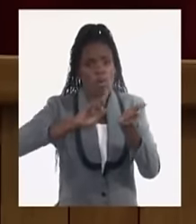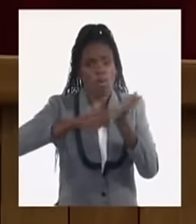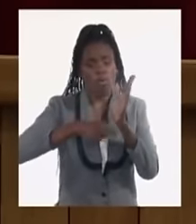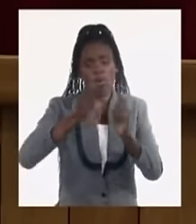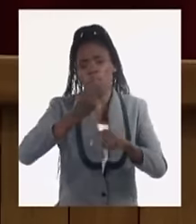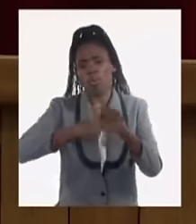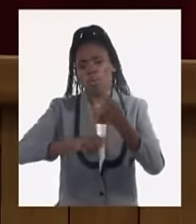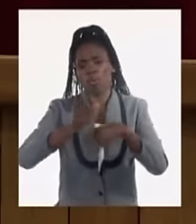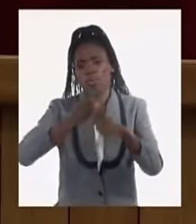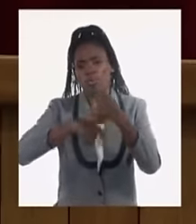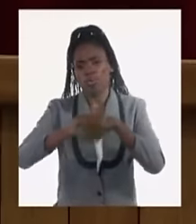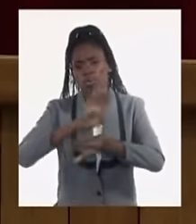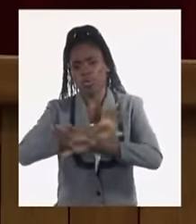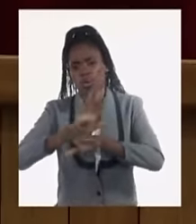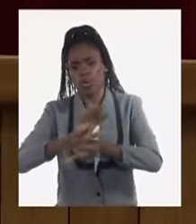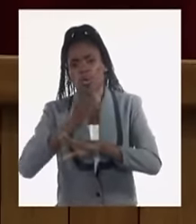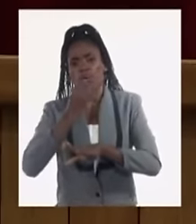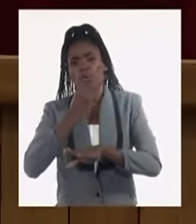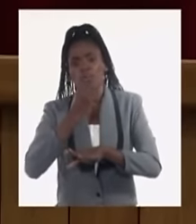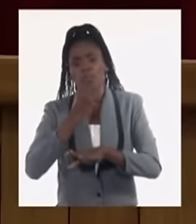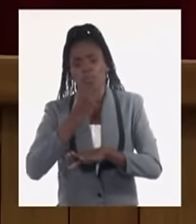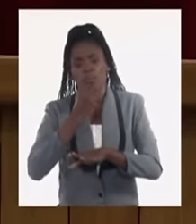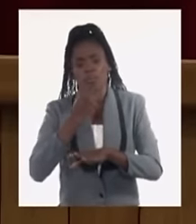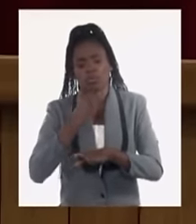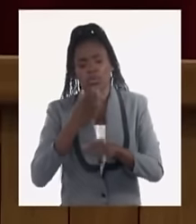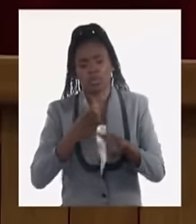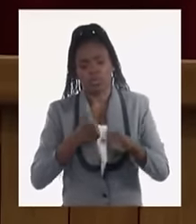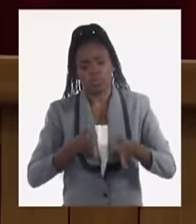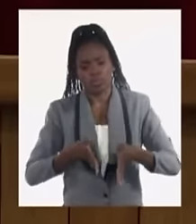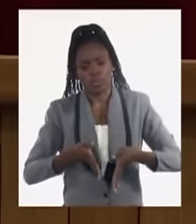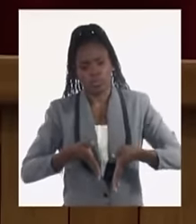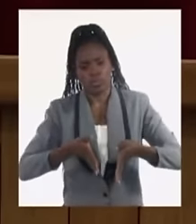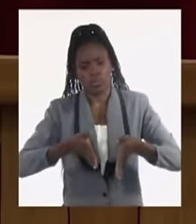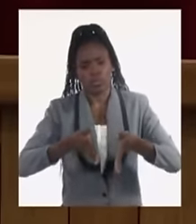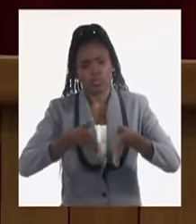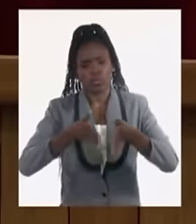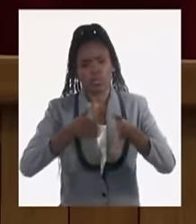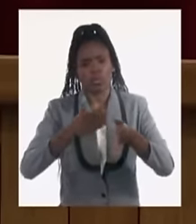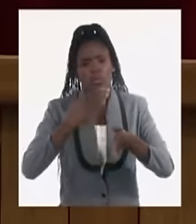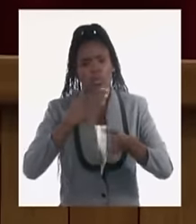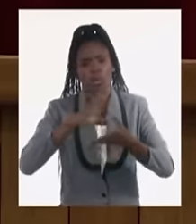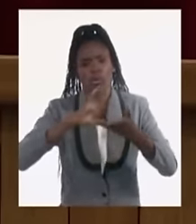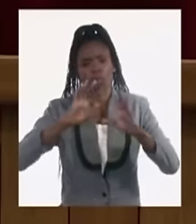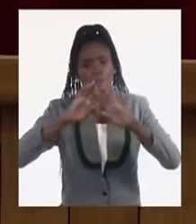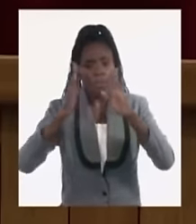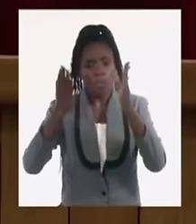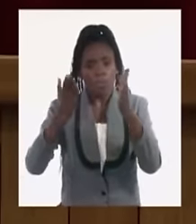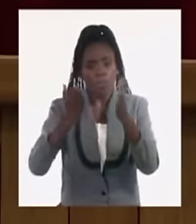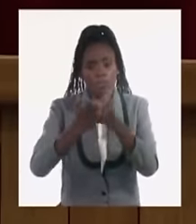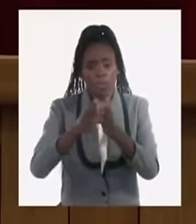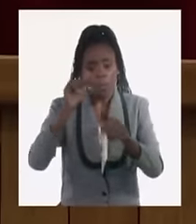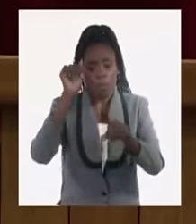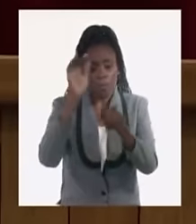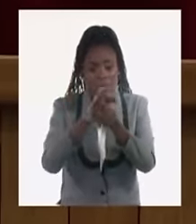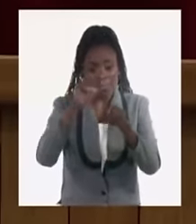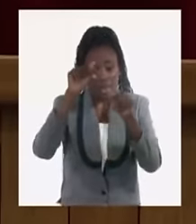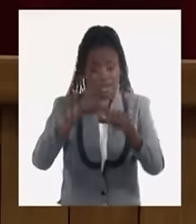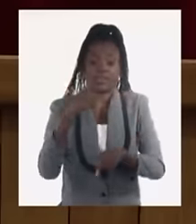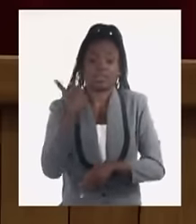negocio que nos pudiera conducir a, de manera global y empezar durante este año,